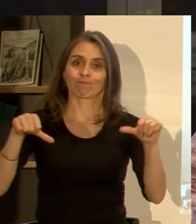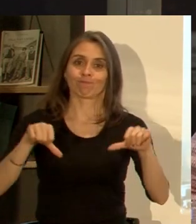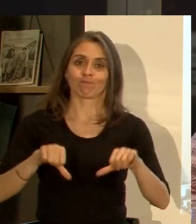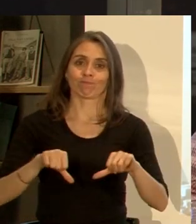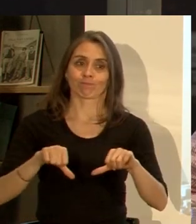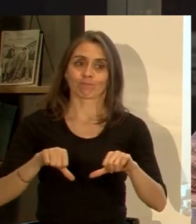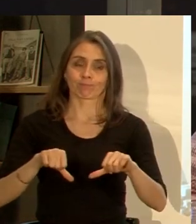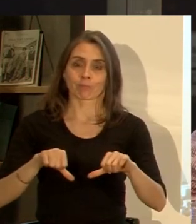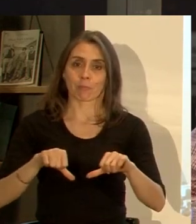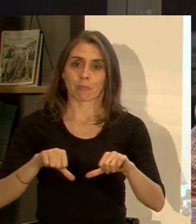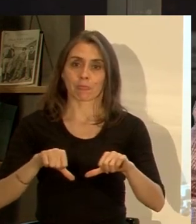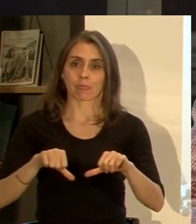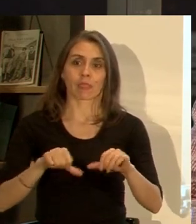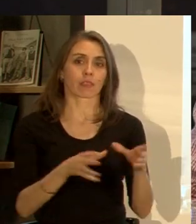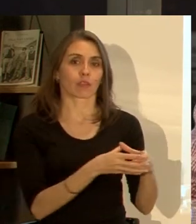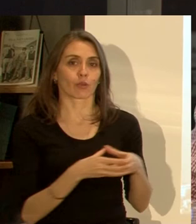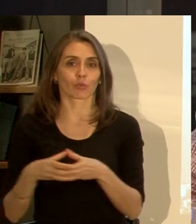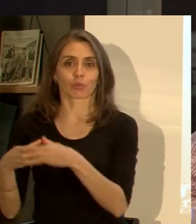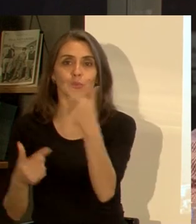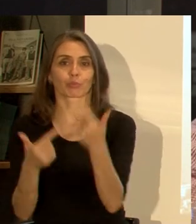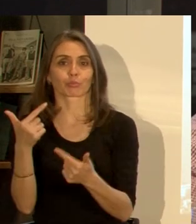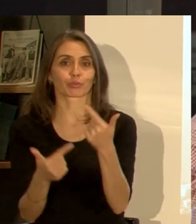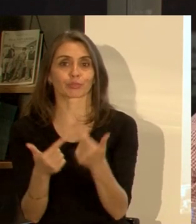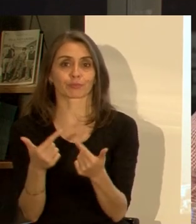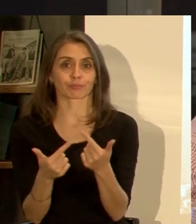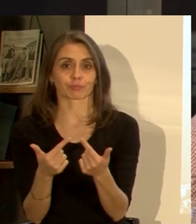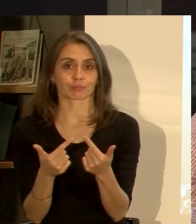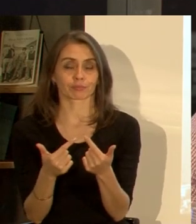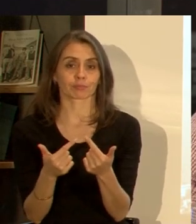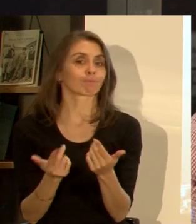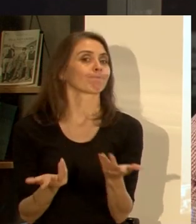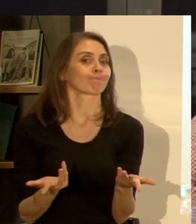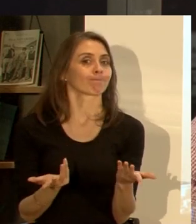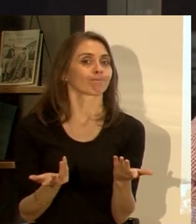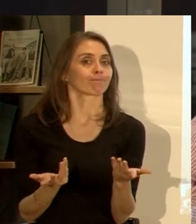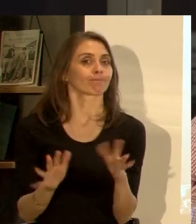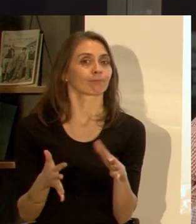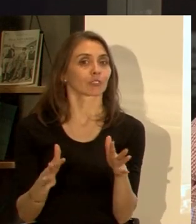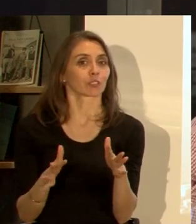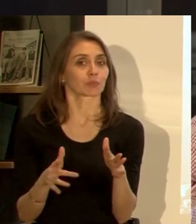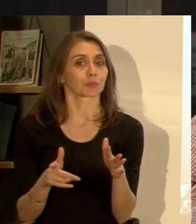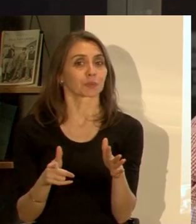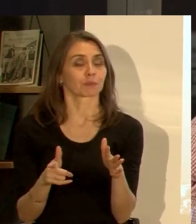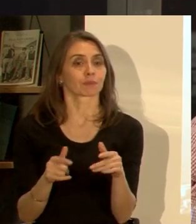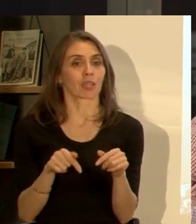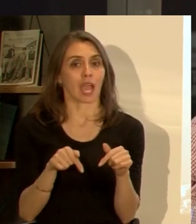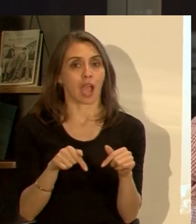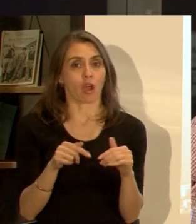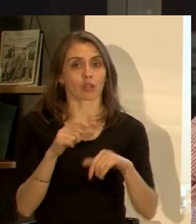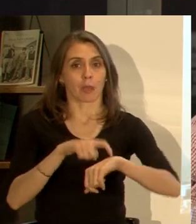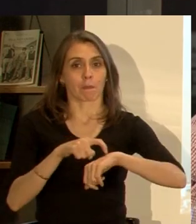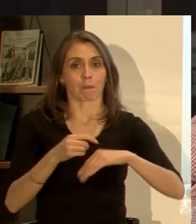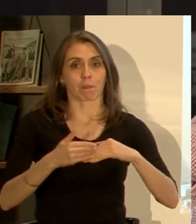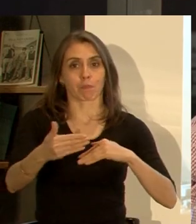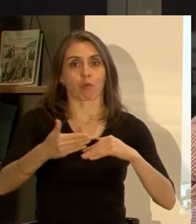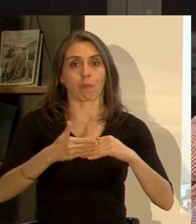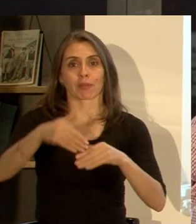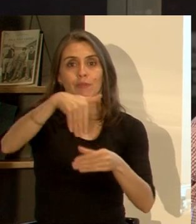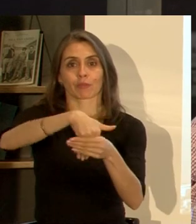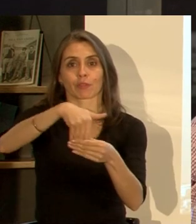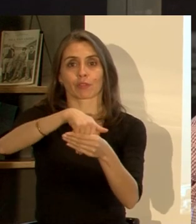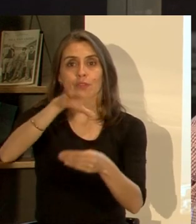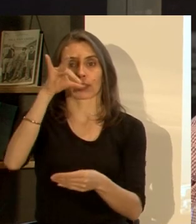de las fuerzas políticas y tal vez estos periodos electorales son